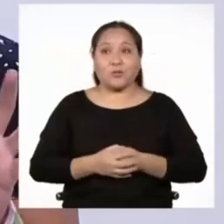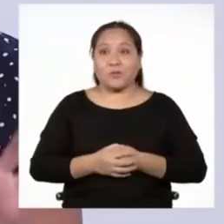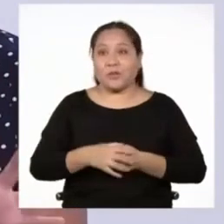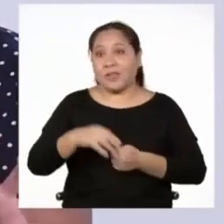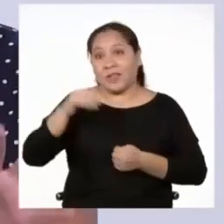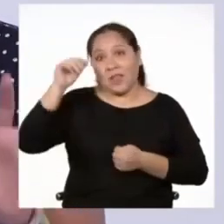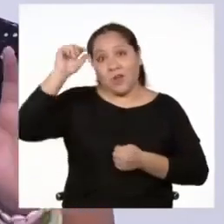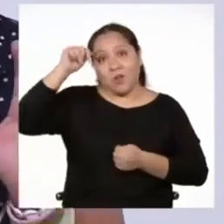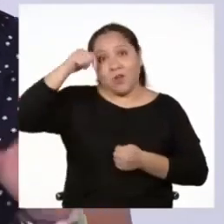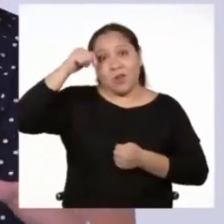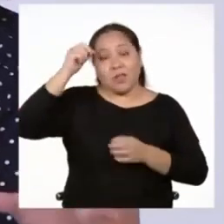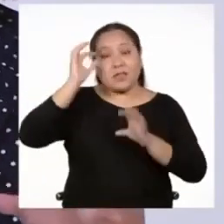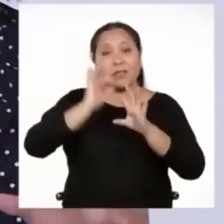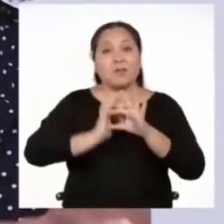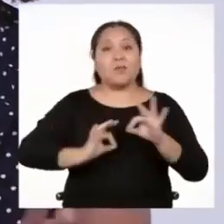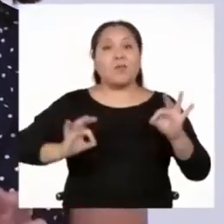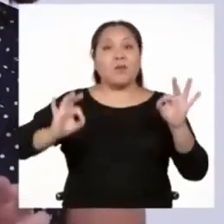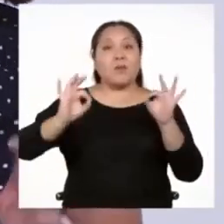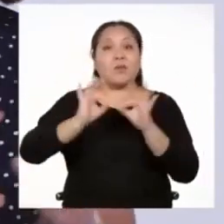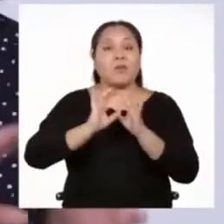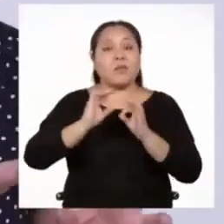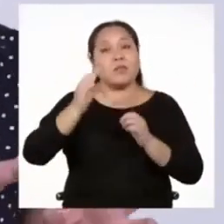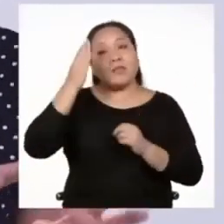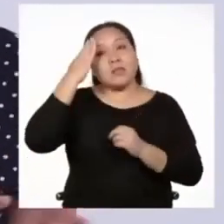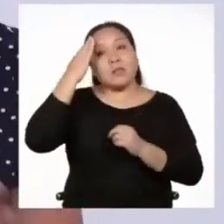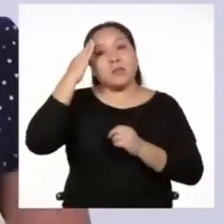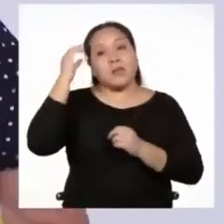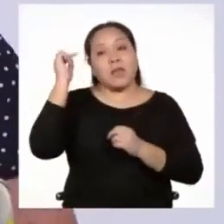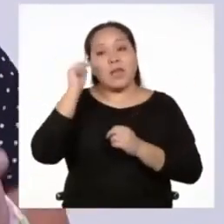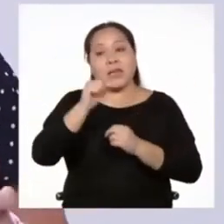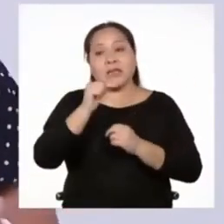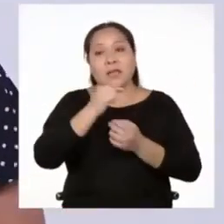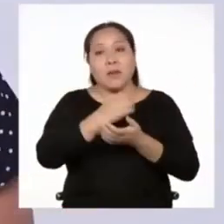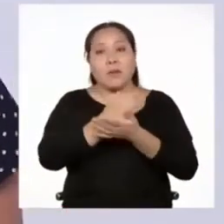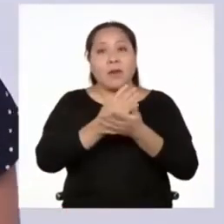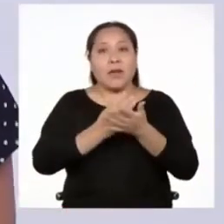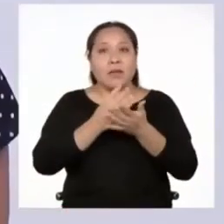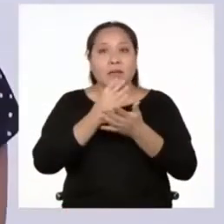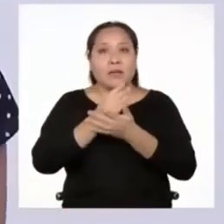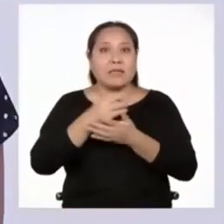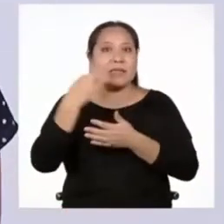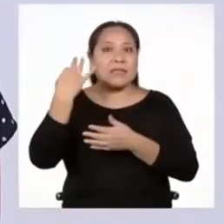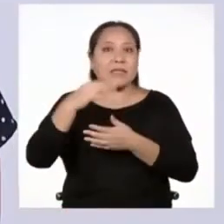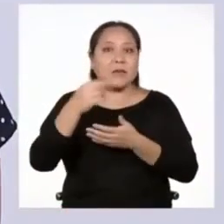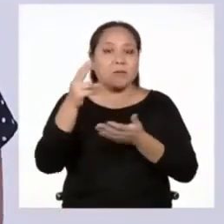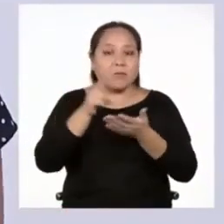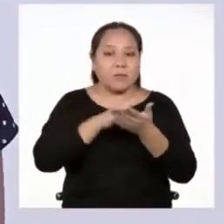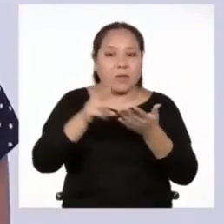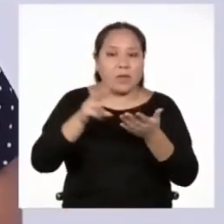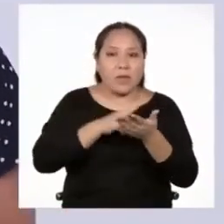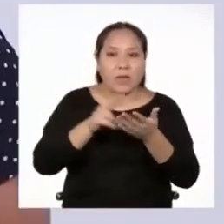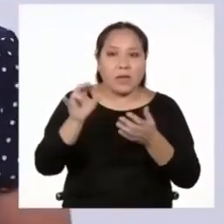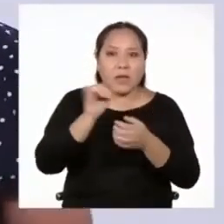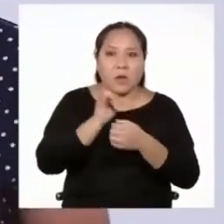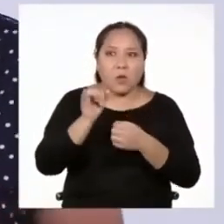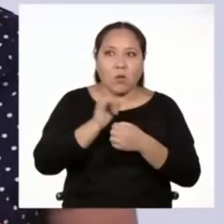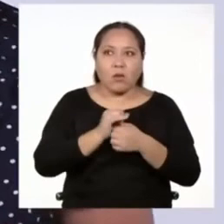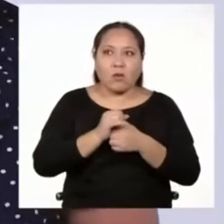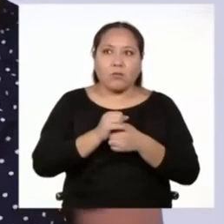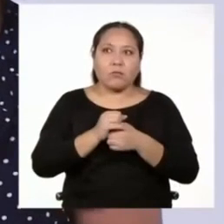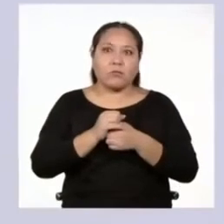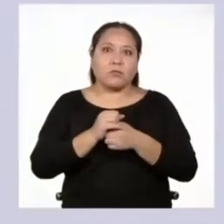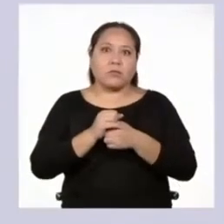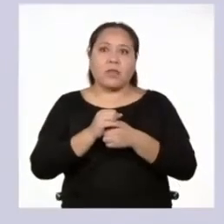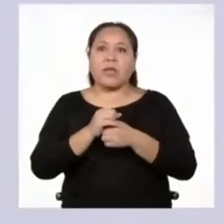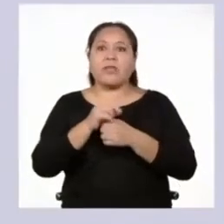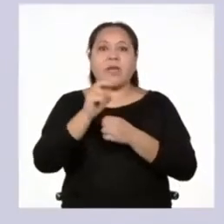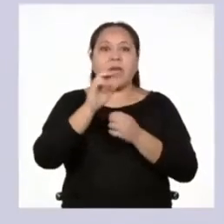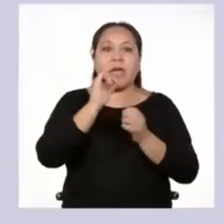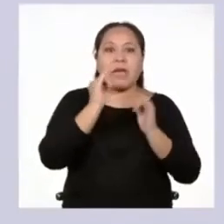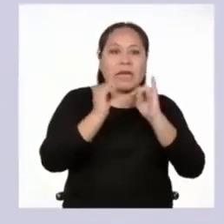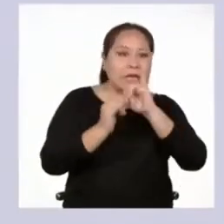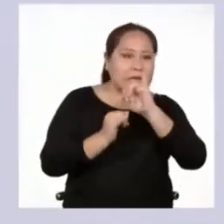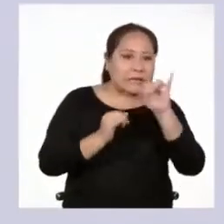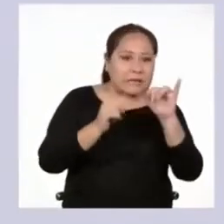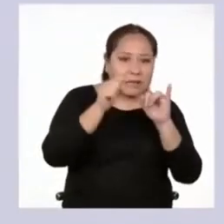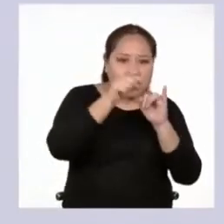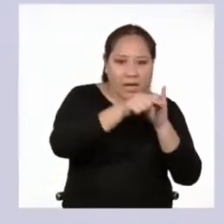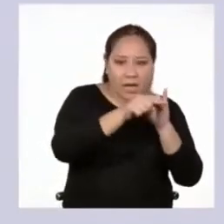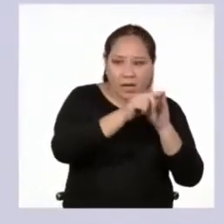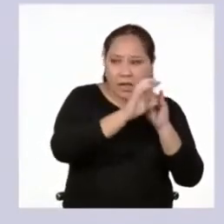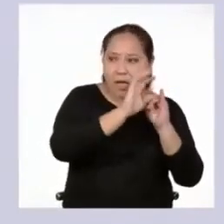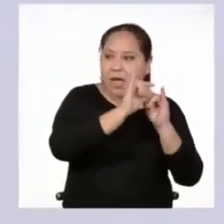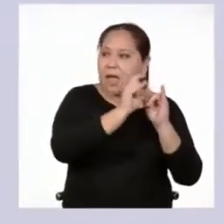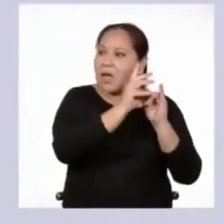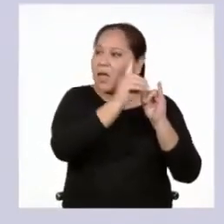Recuerda que es muy importante tener en cuenta que estos tipos de textos siempre se leen como los textos escritos, de izquierda a derecha. ¡Brabazo!